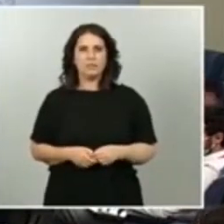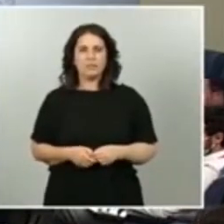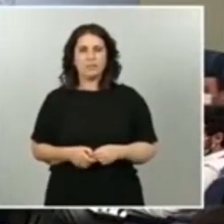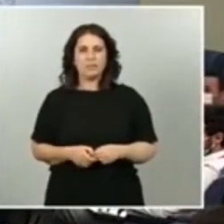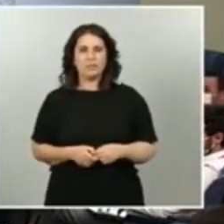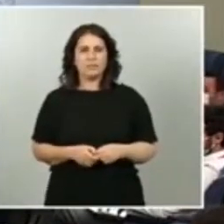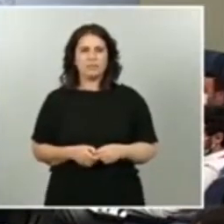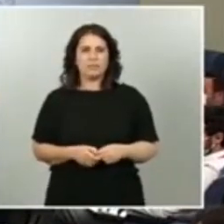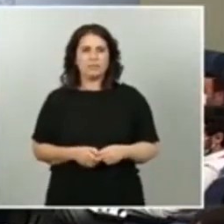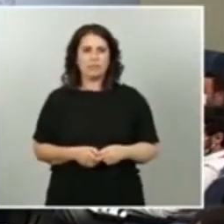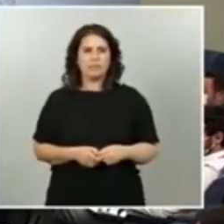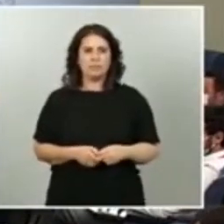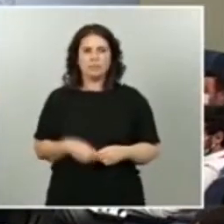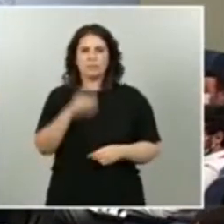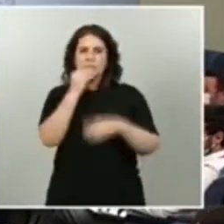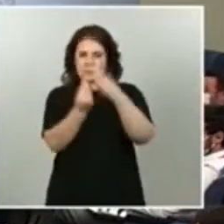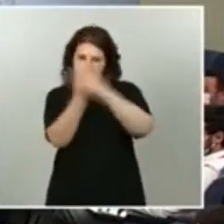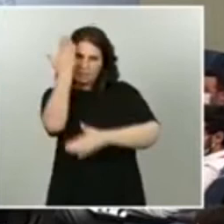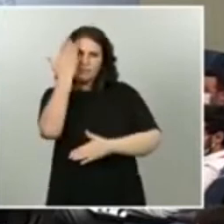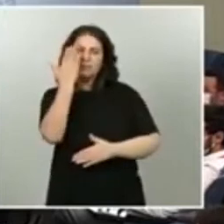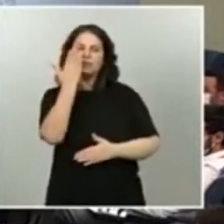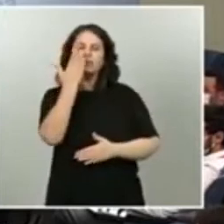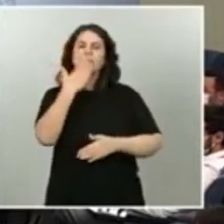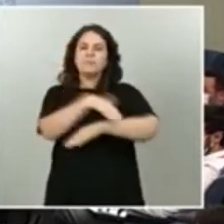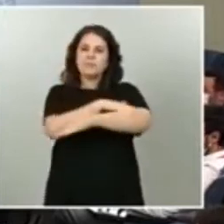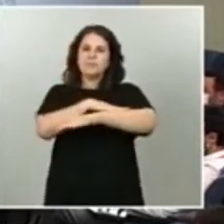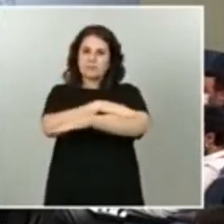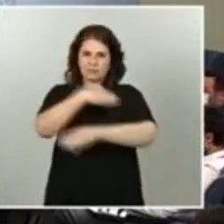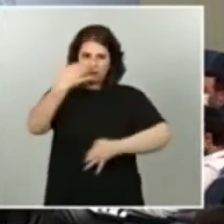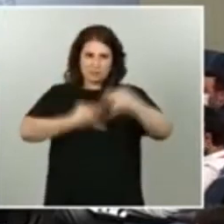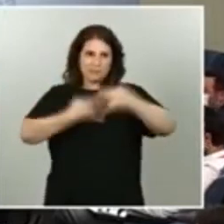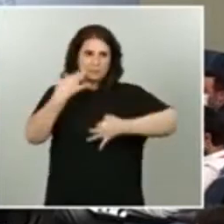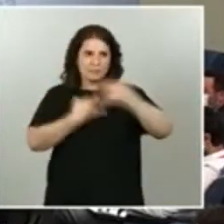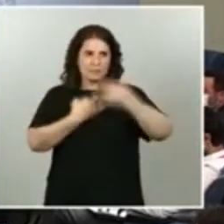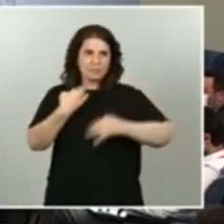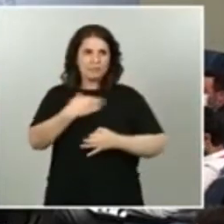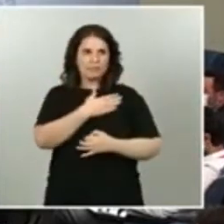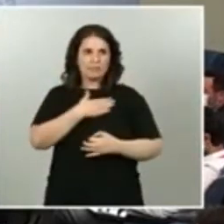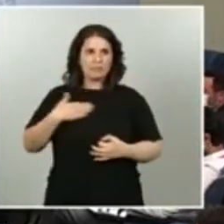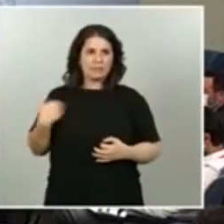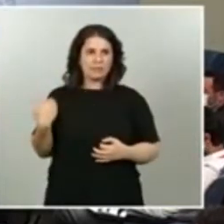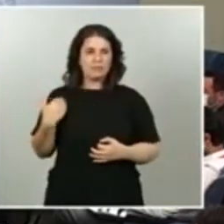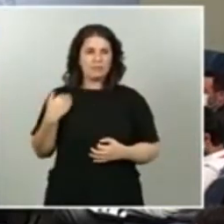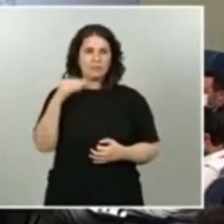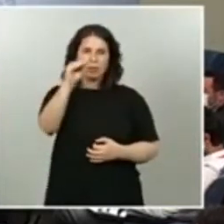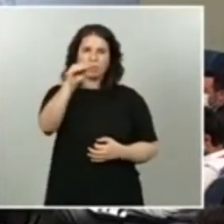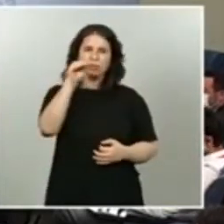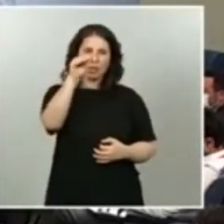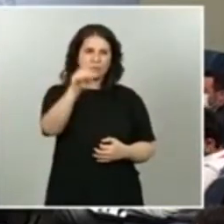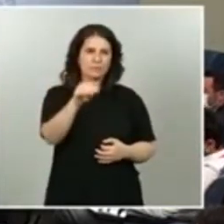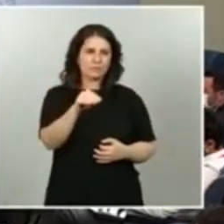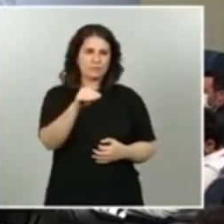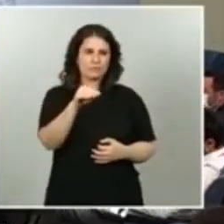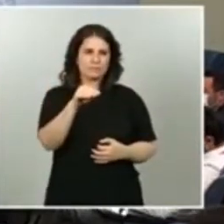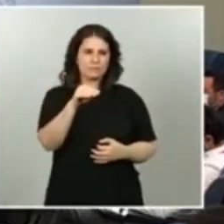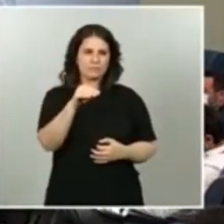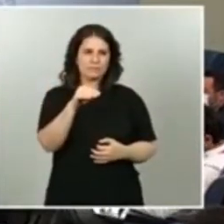buenos días. Al ministro de Justicia le quería preguntar, tras la reordenación del